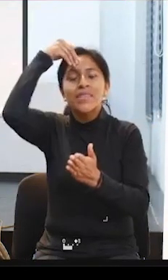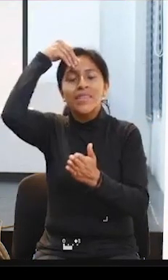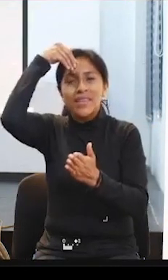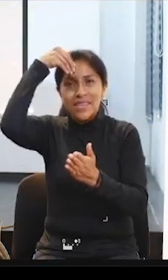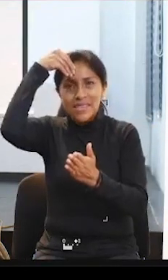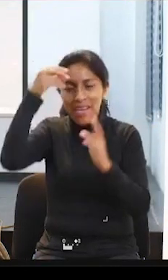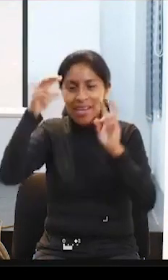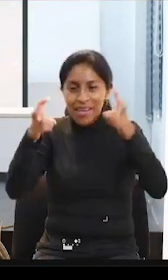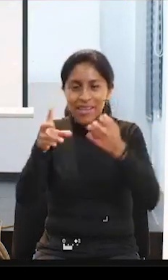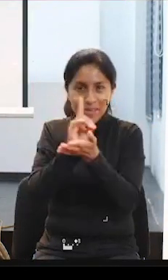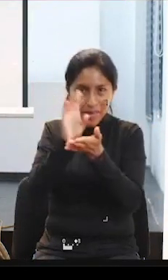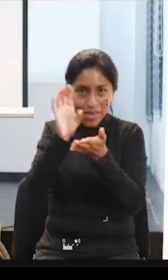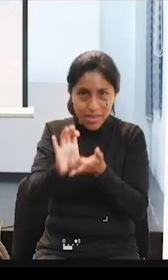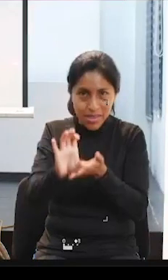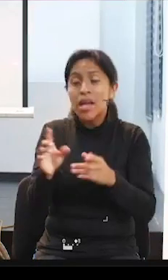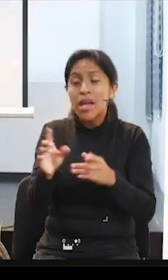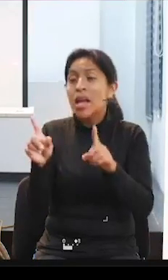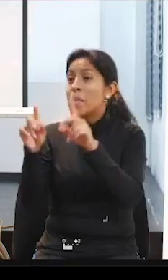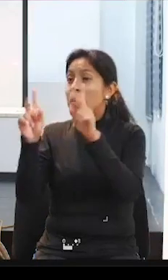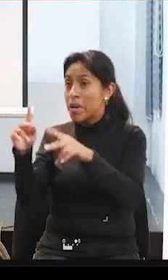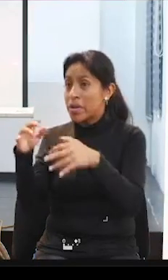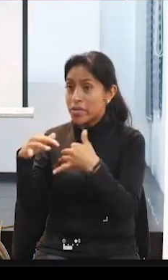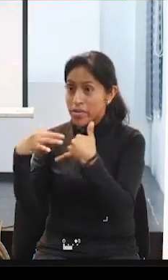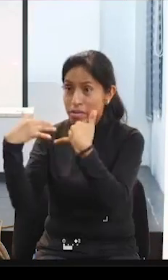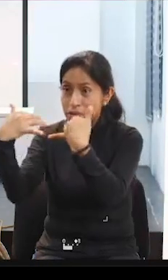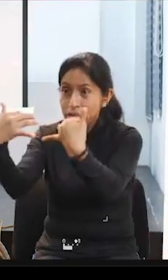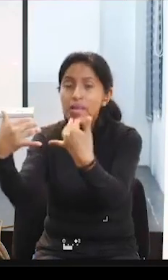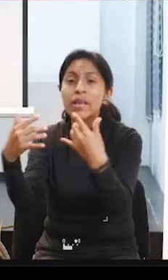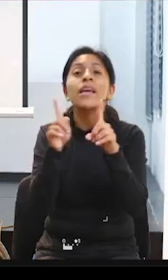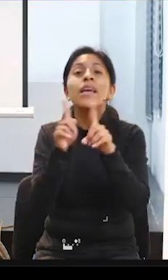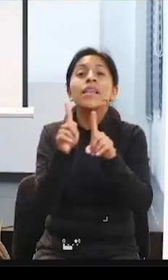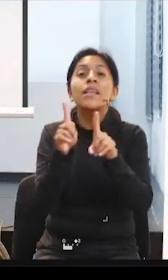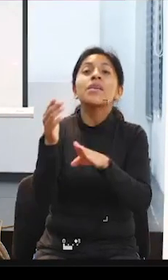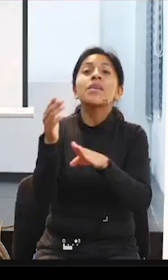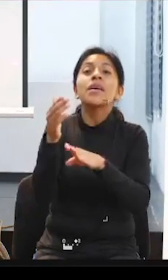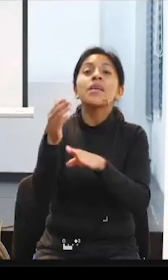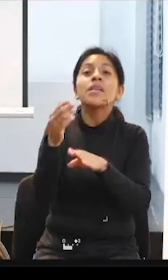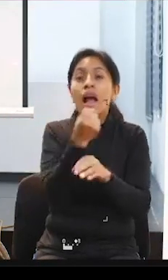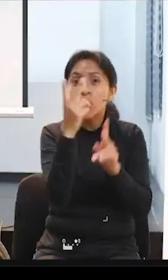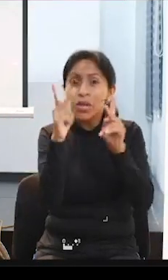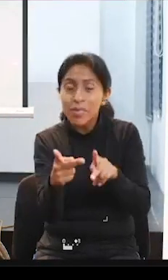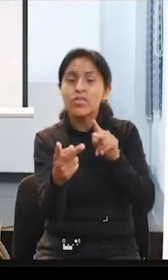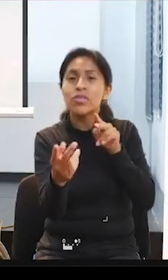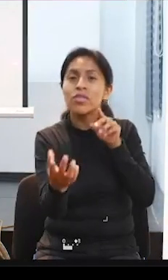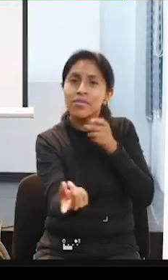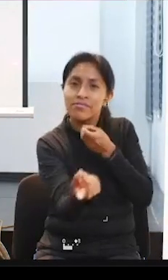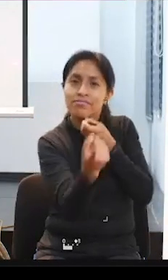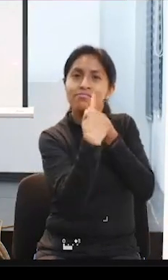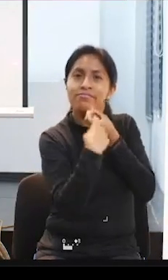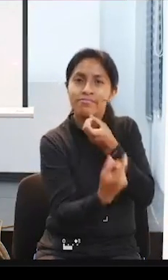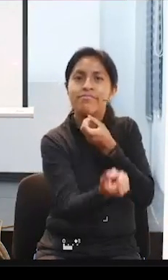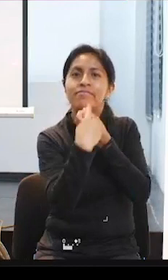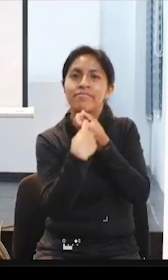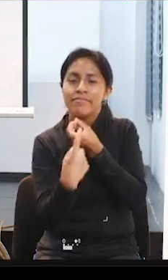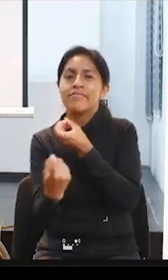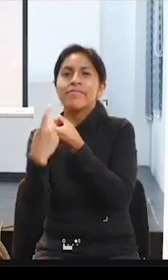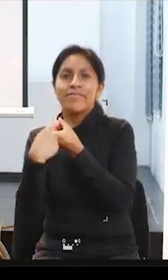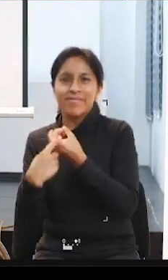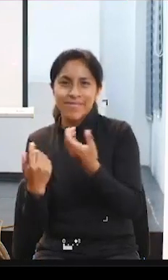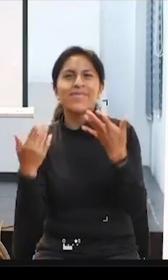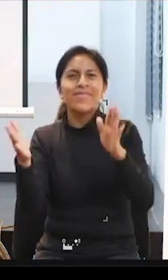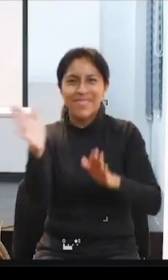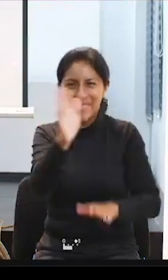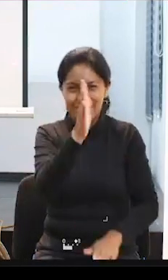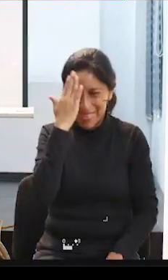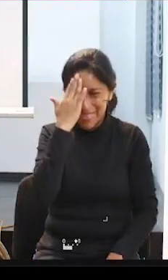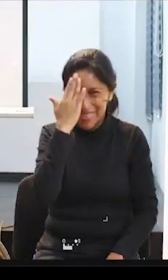personas que nos acompañáis en sala, como a todas aquellas que poco a poco os vais conectando desde otros territorios. Como muchos ya sabéis,